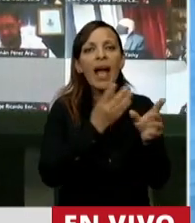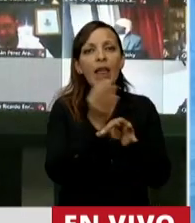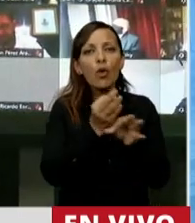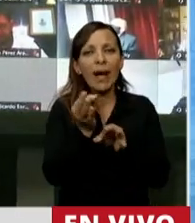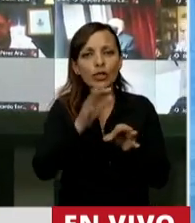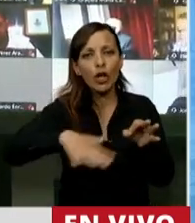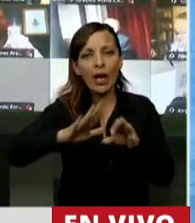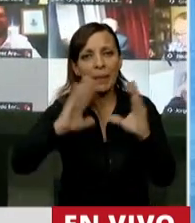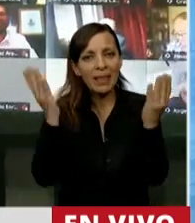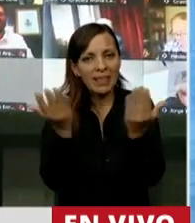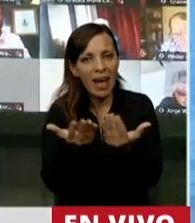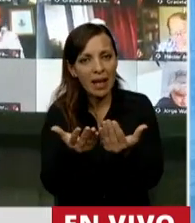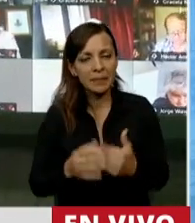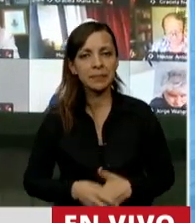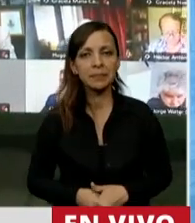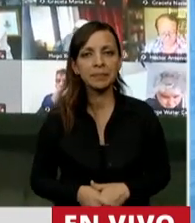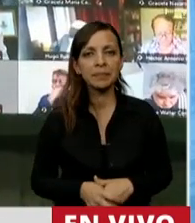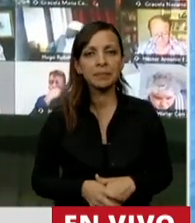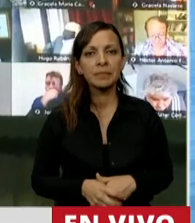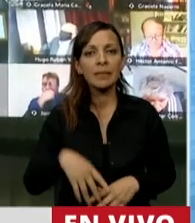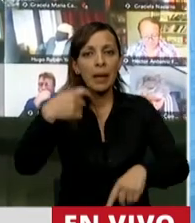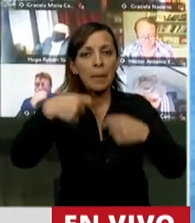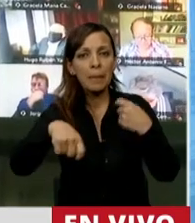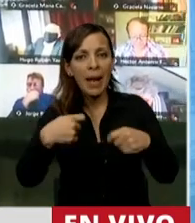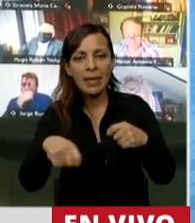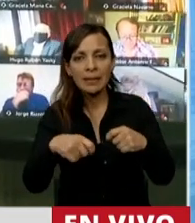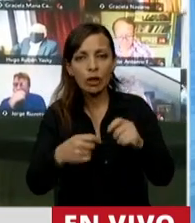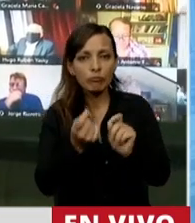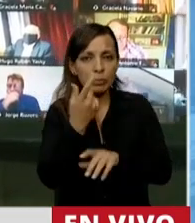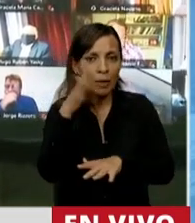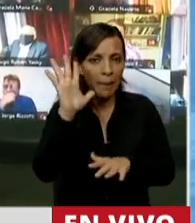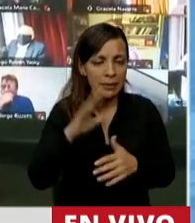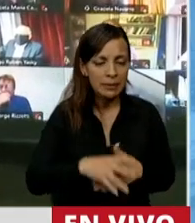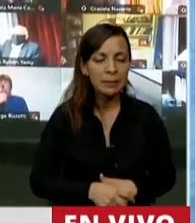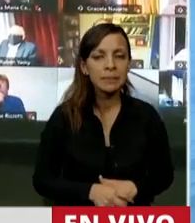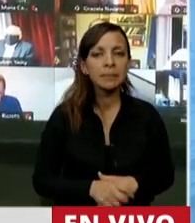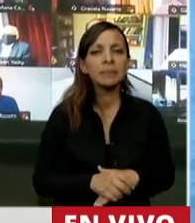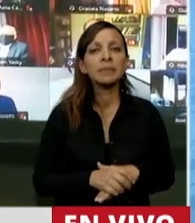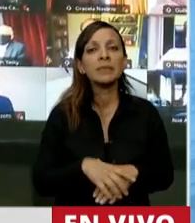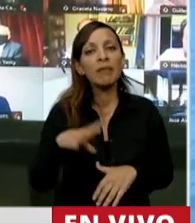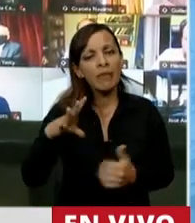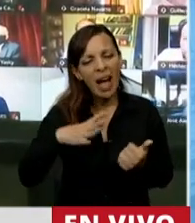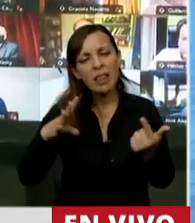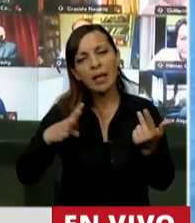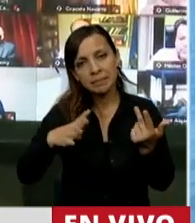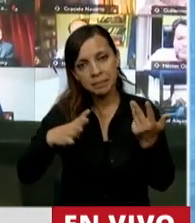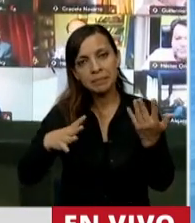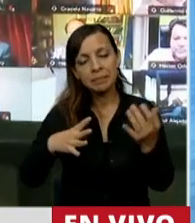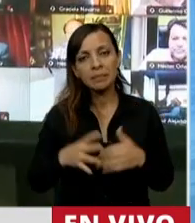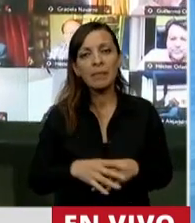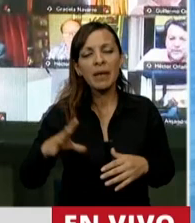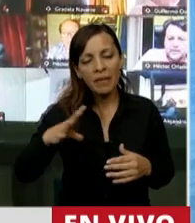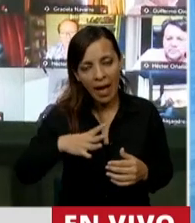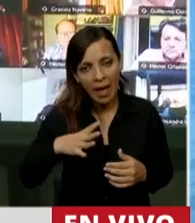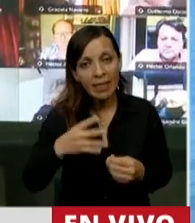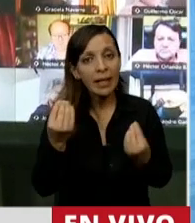ambiental, plásticos de un solo uso. Y aún nos falta, aún nos falta